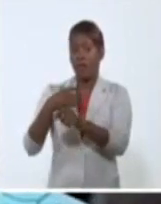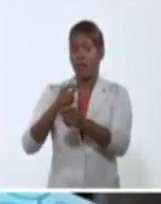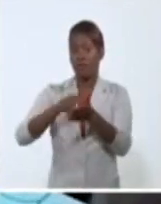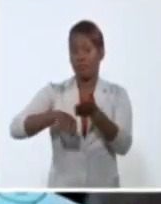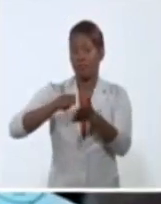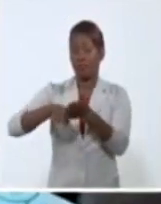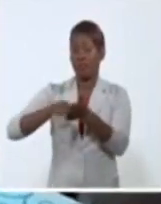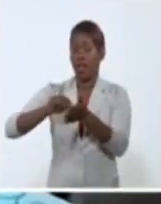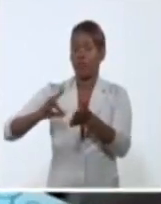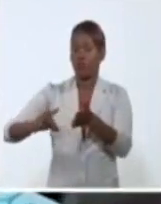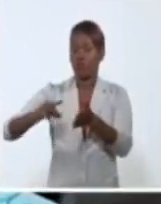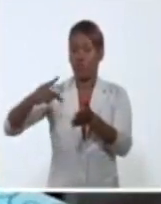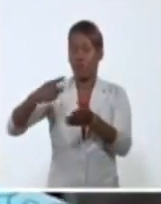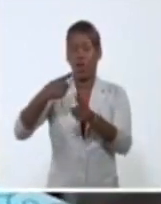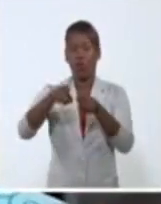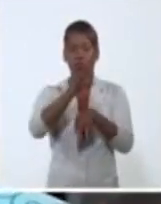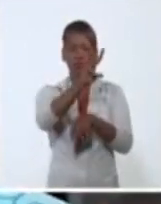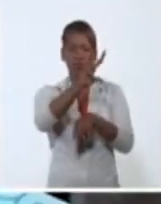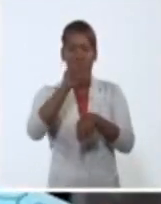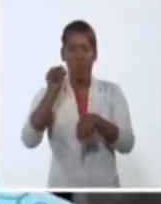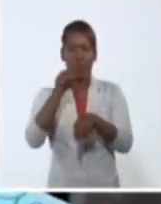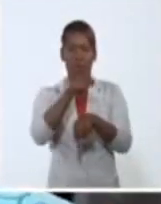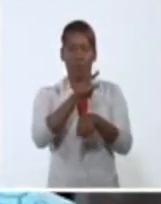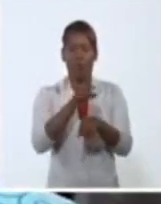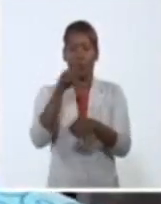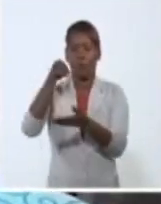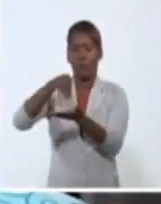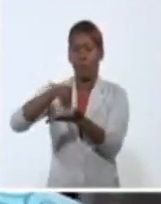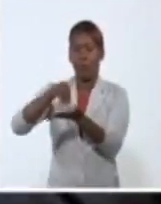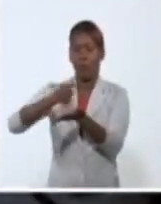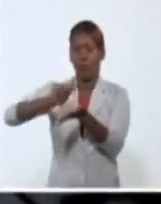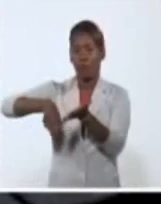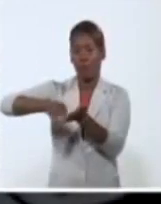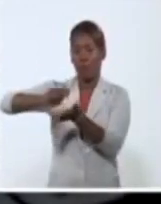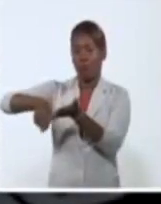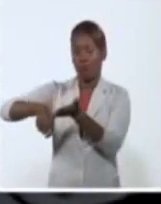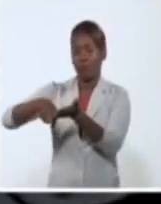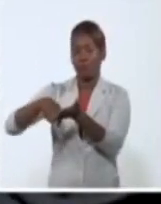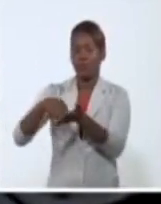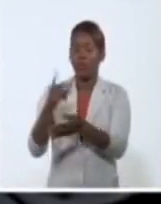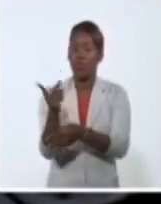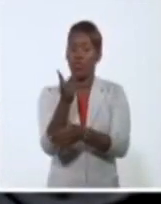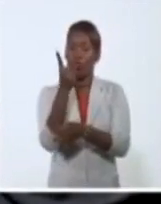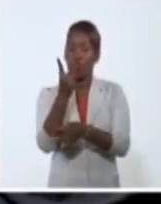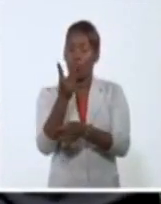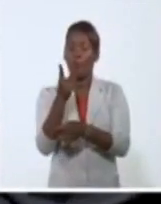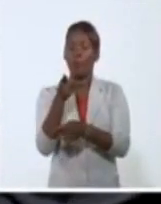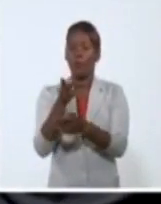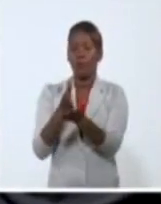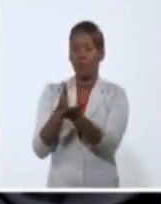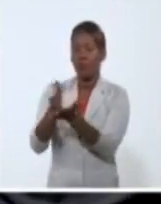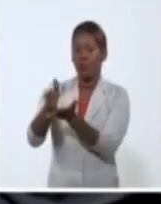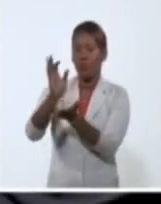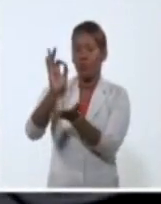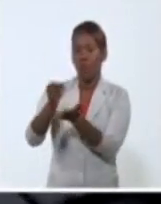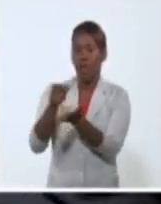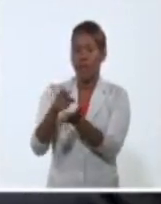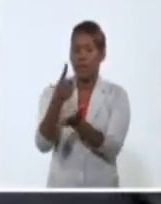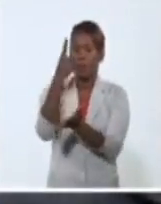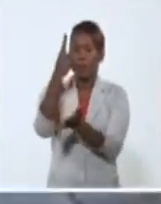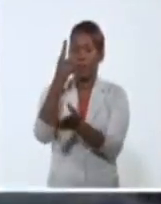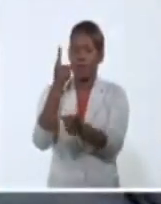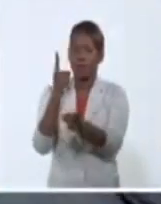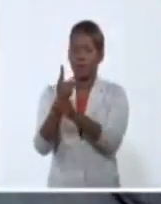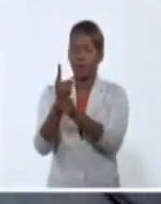En el caso de Raidel Martínez y Yariel Rodríguez, continúan con este equipo y hacen su primera incursión